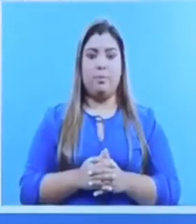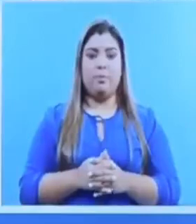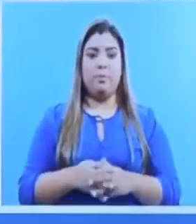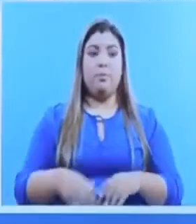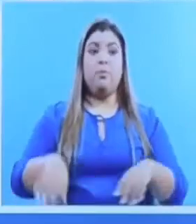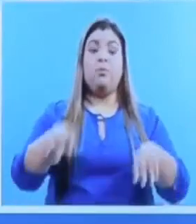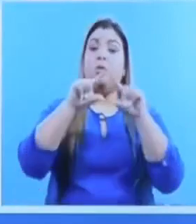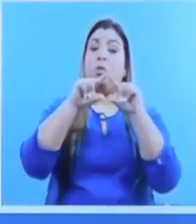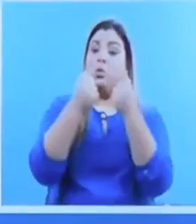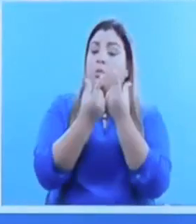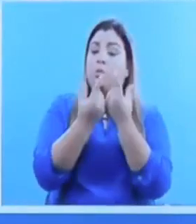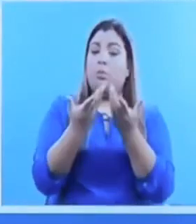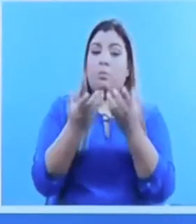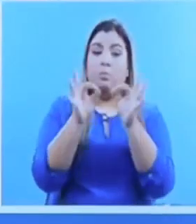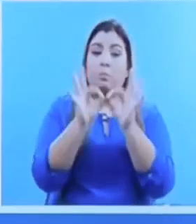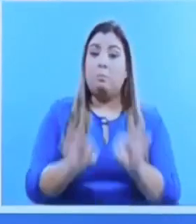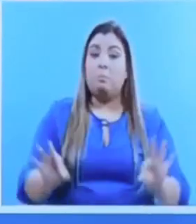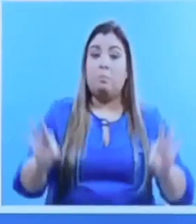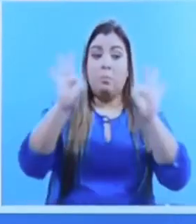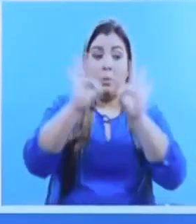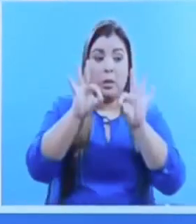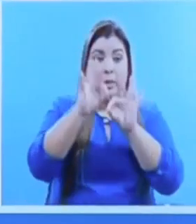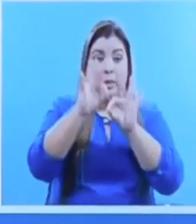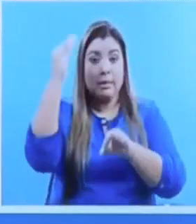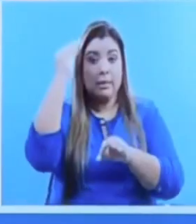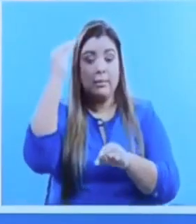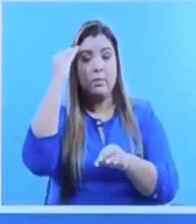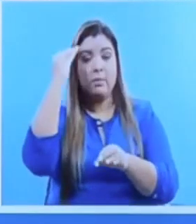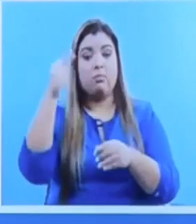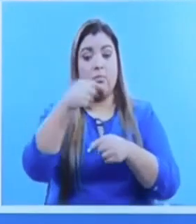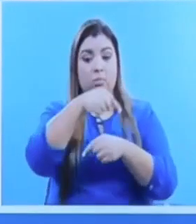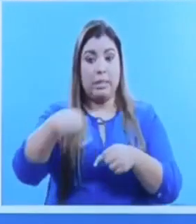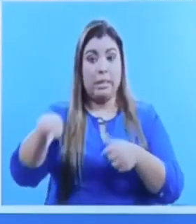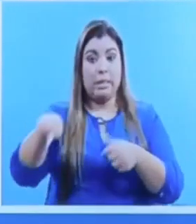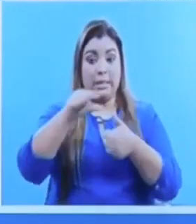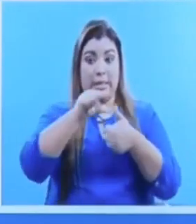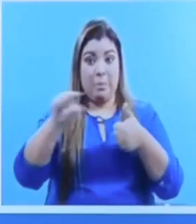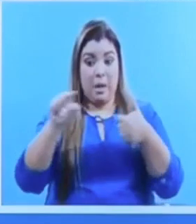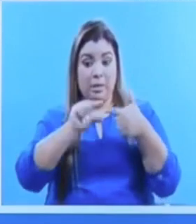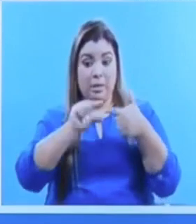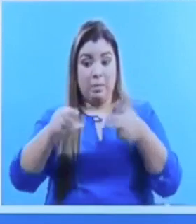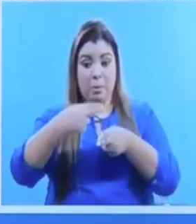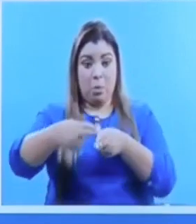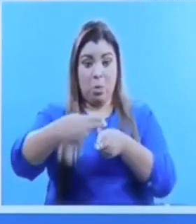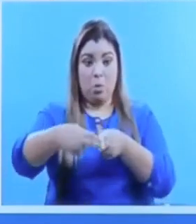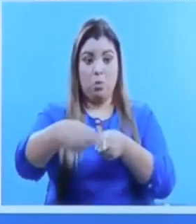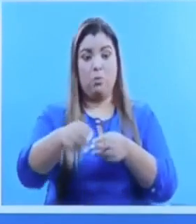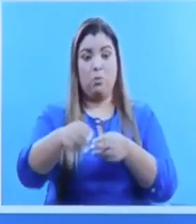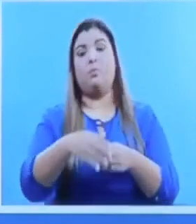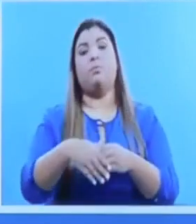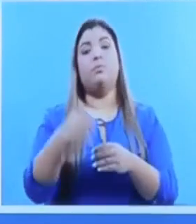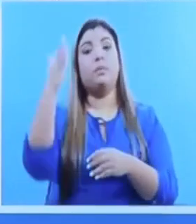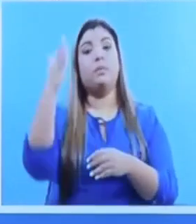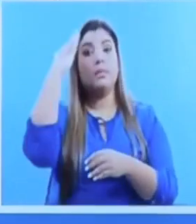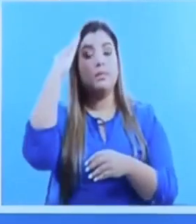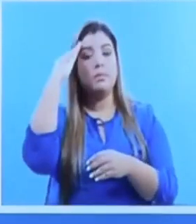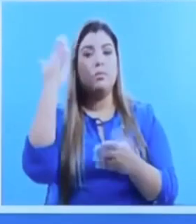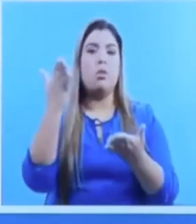Un concepto que es muy importante de manejar durante estas siguientes semanas. Como sabemos, algunas